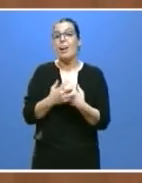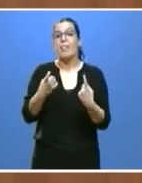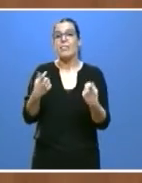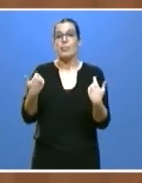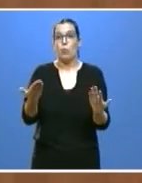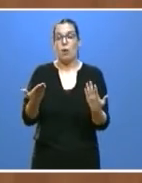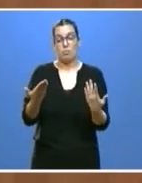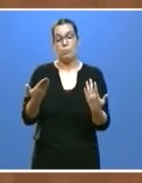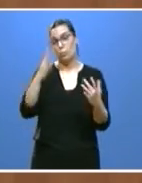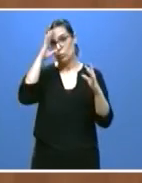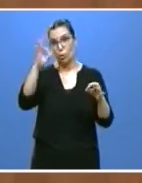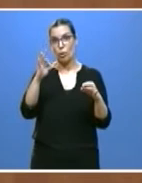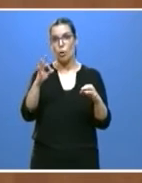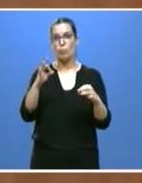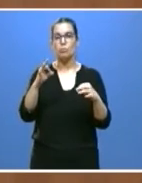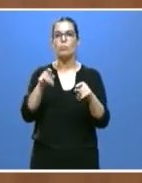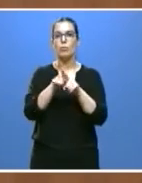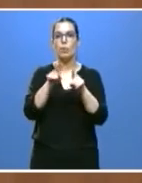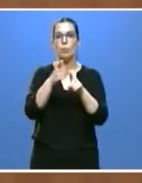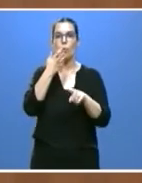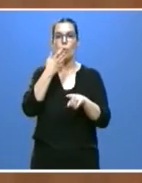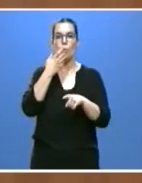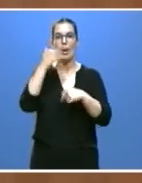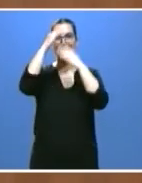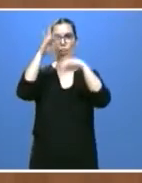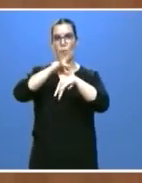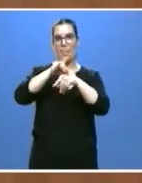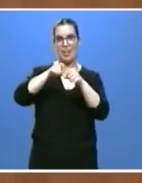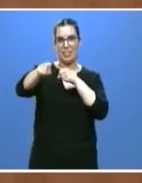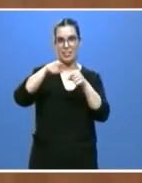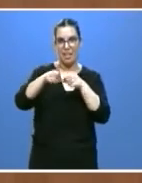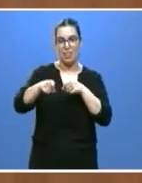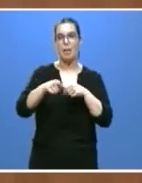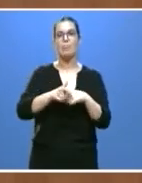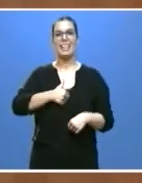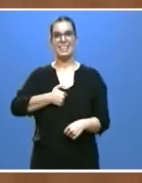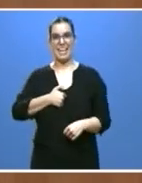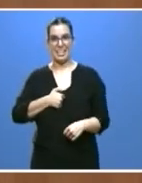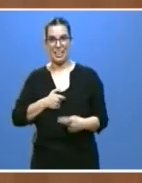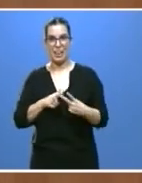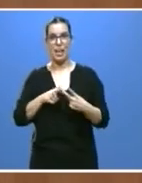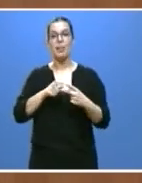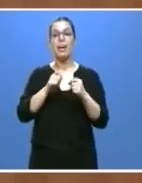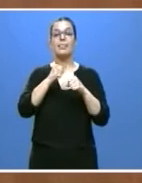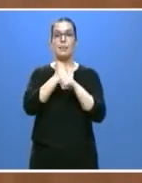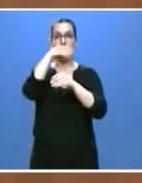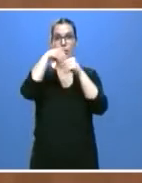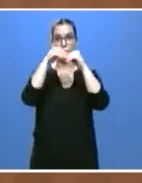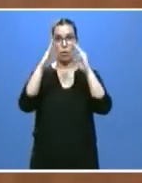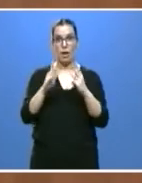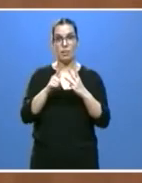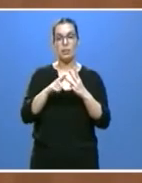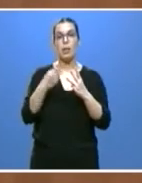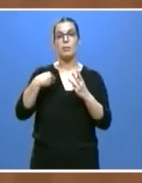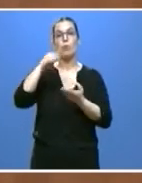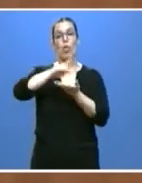luego el impulso de actuaciones como la telemedicina, la teleasistencia, el teletrabajo, el uso del Big